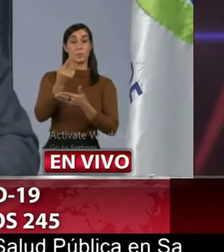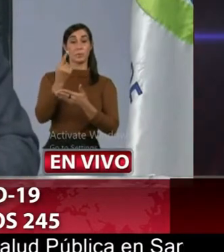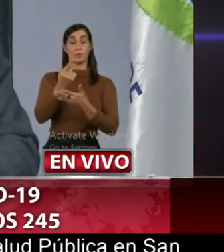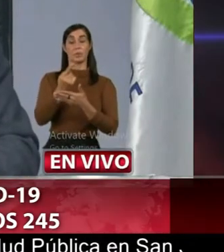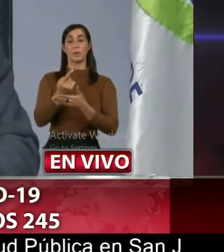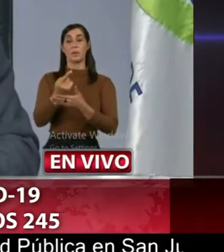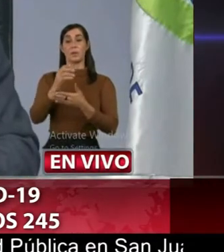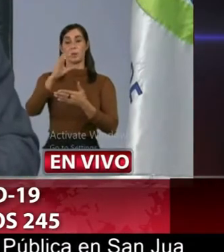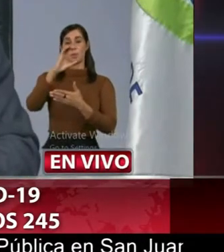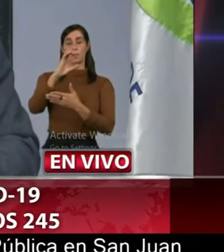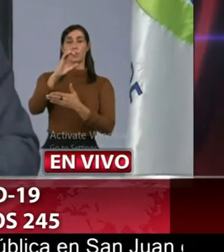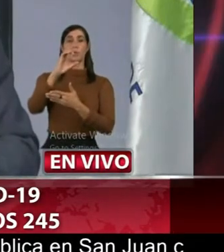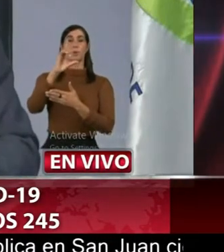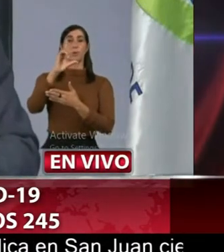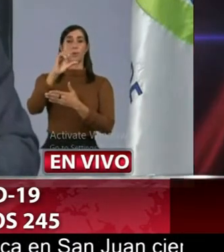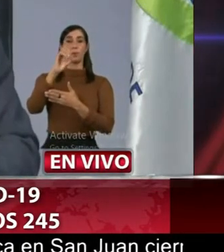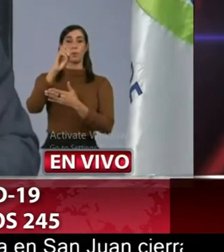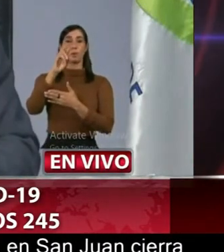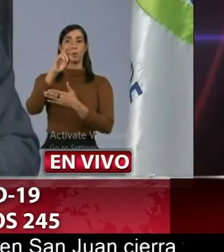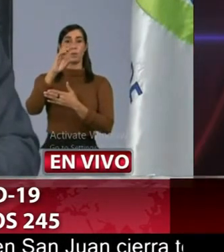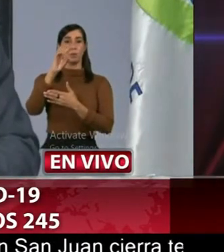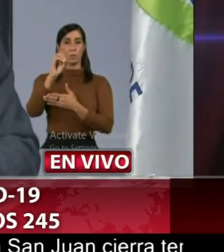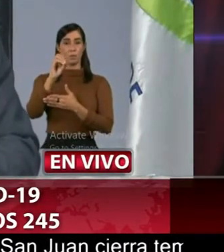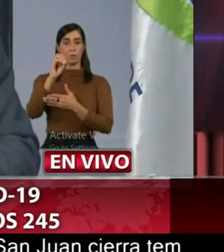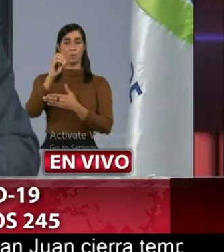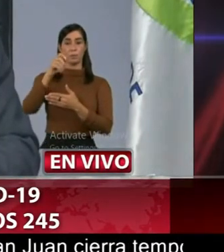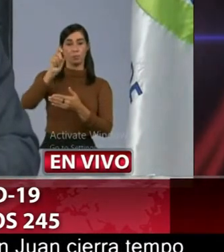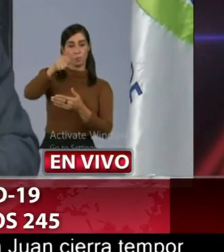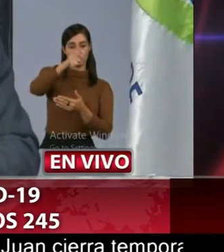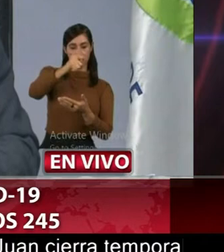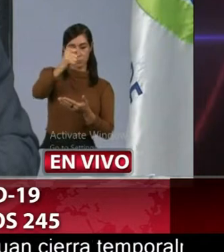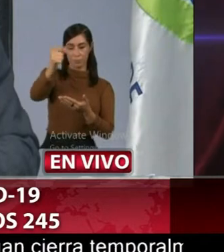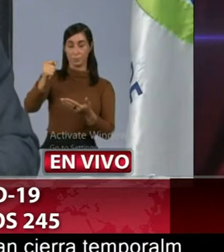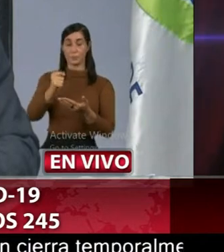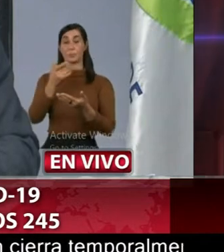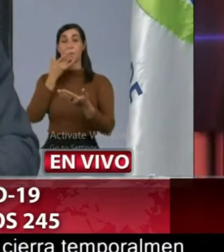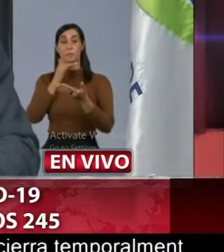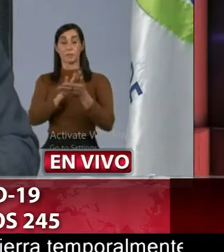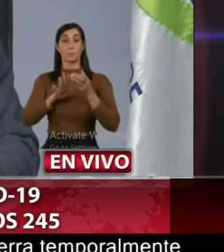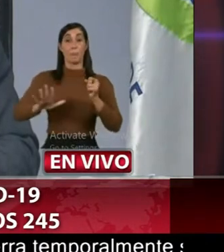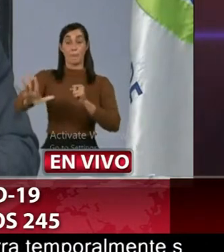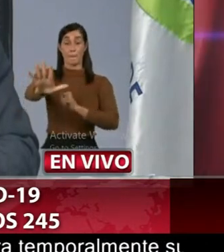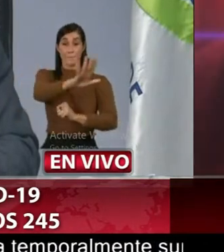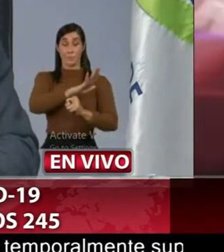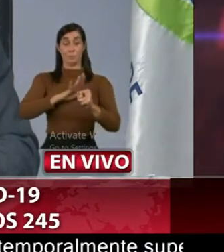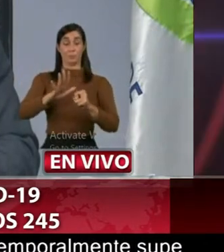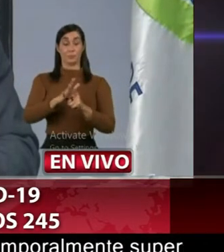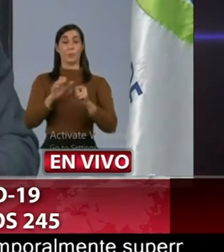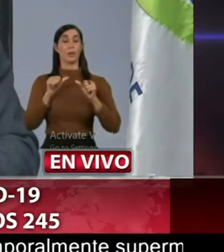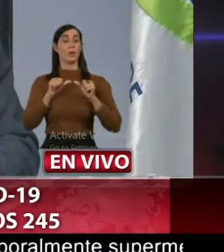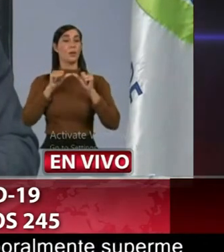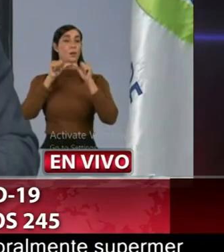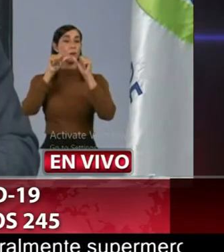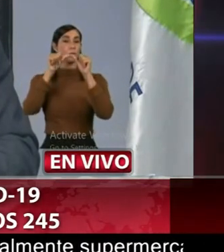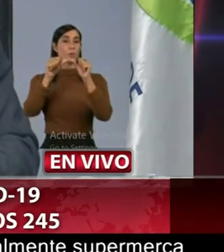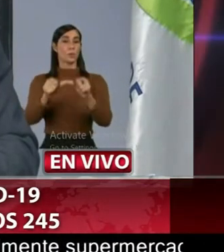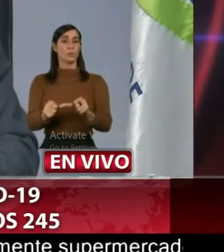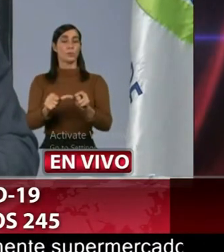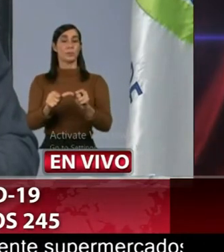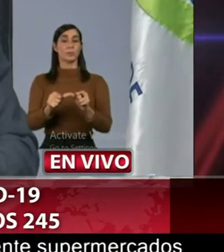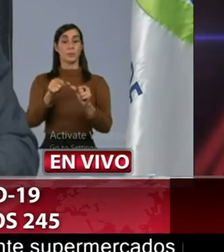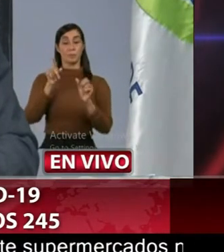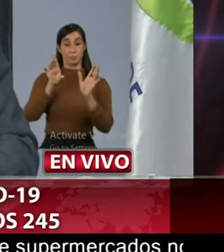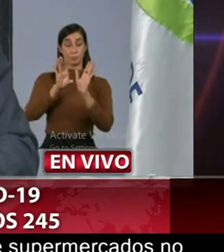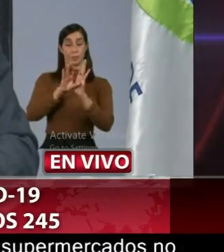hipoclorito de sodio preferiblemente para la higienización el mantenimiento para las